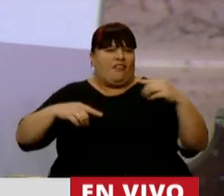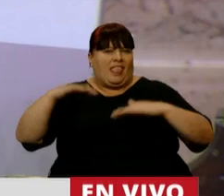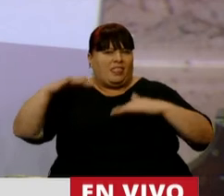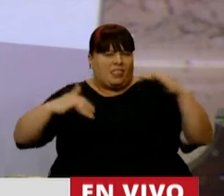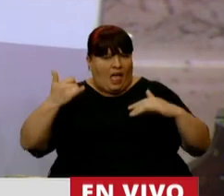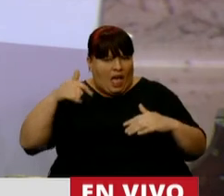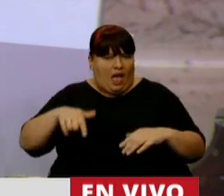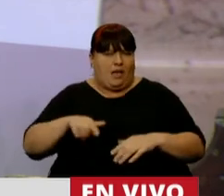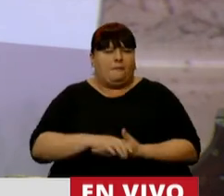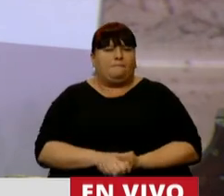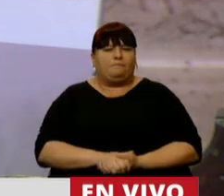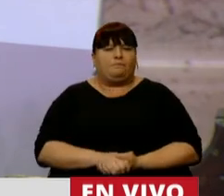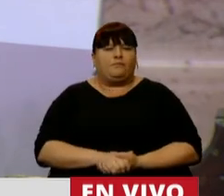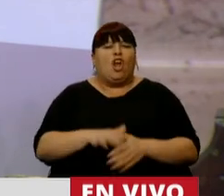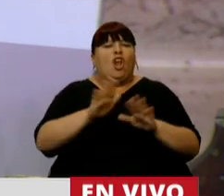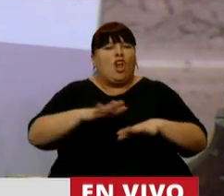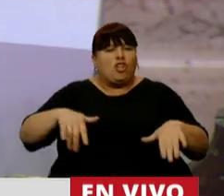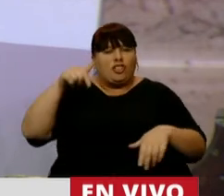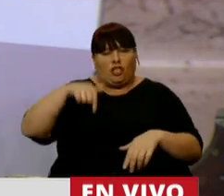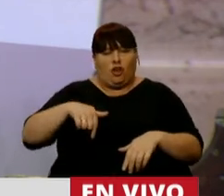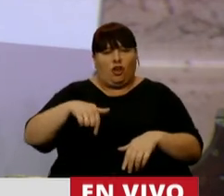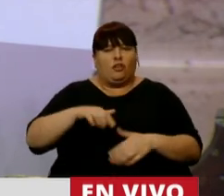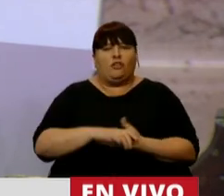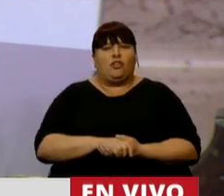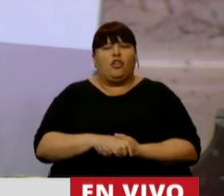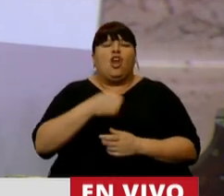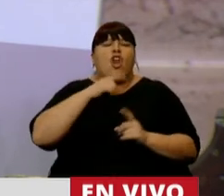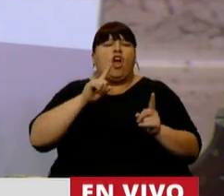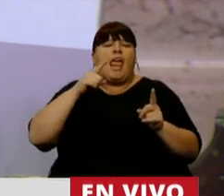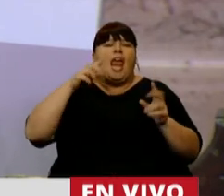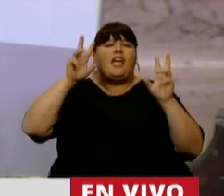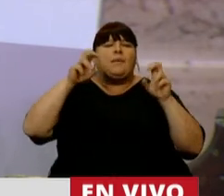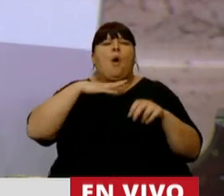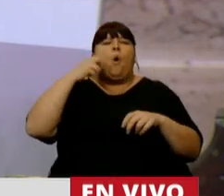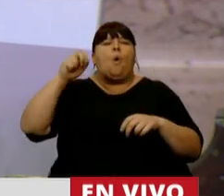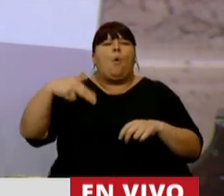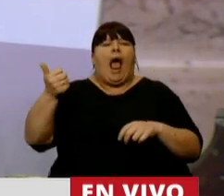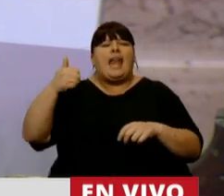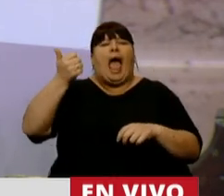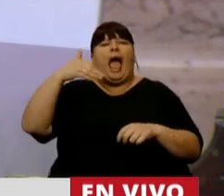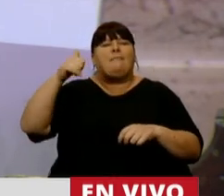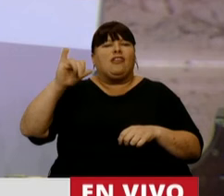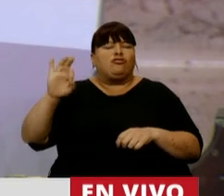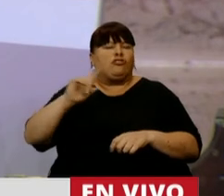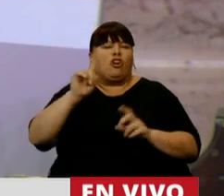estructurales, señor Presidente. Los niños que hoy, no quiero avanzar en el programa Juan Amanso, que prevé